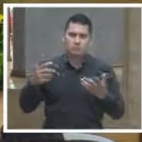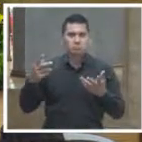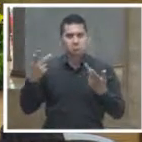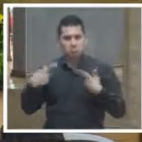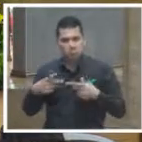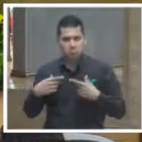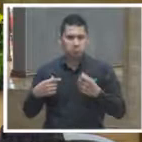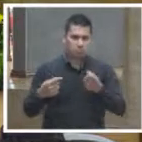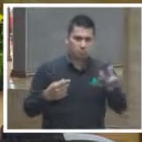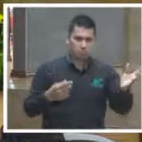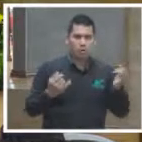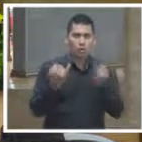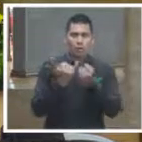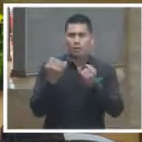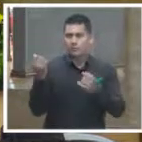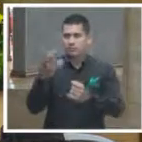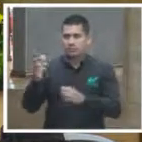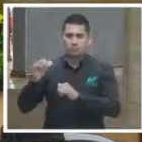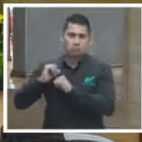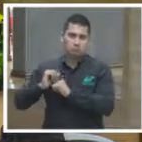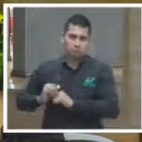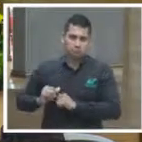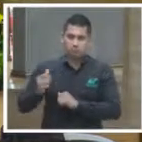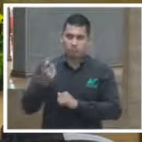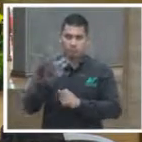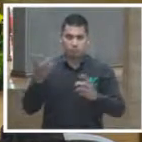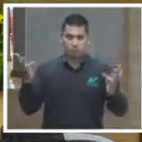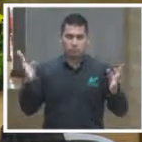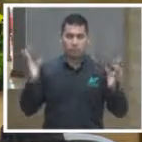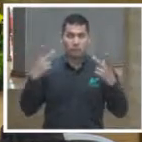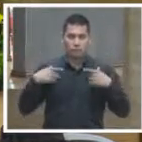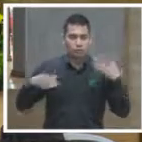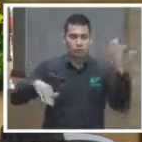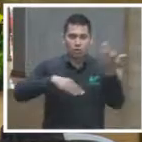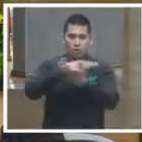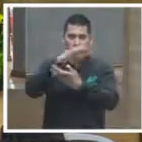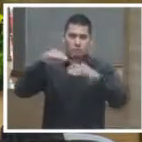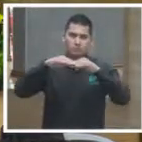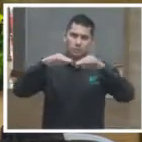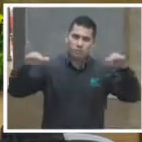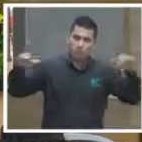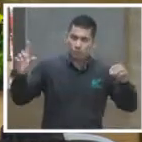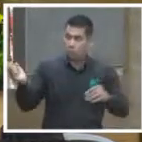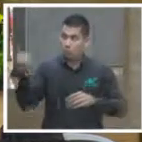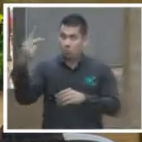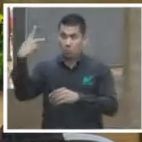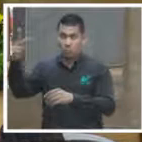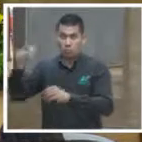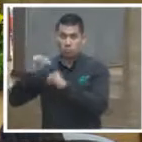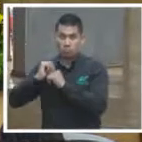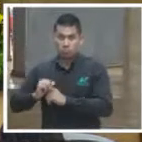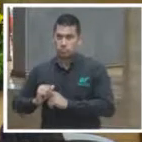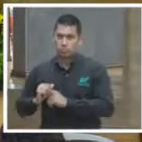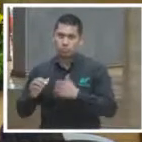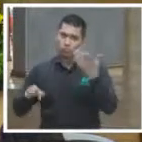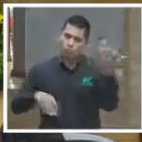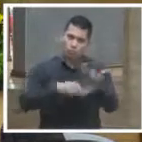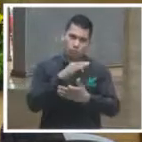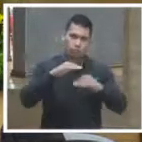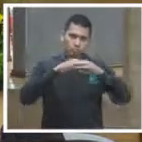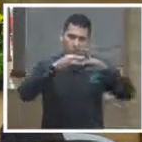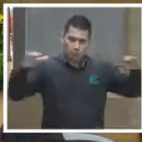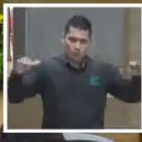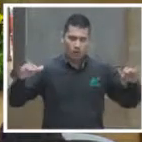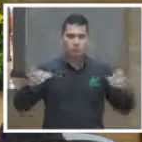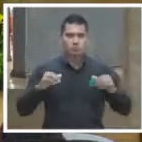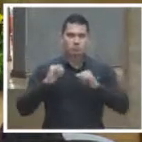sea no sólo sea de un individuo sino sea el poder de una comunidad sea